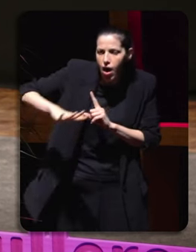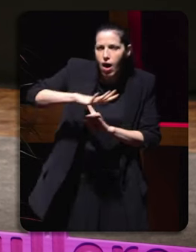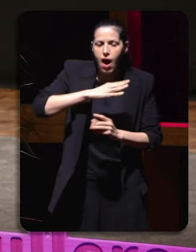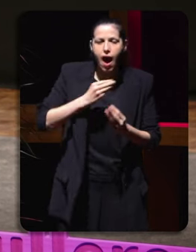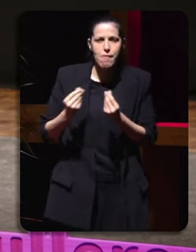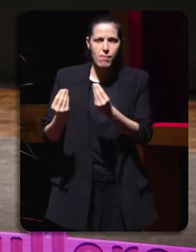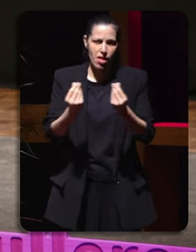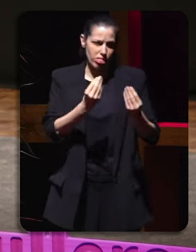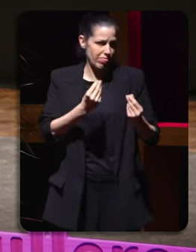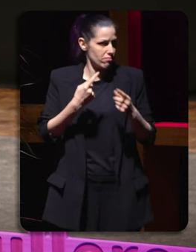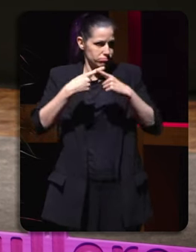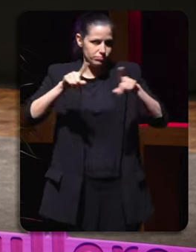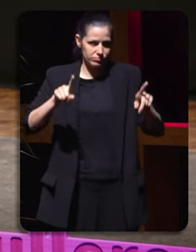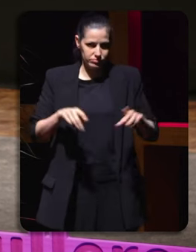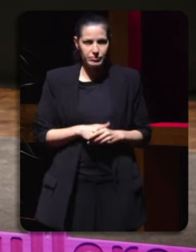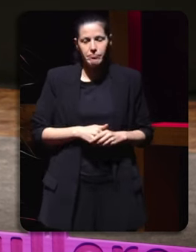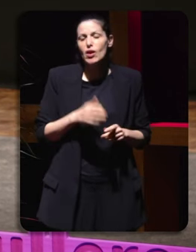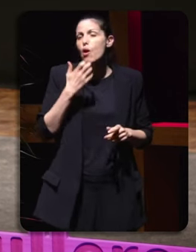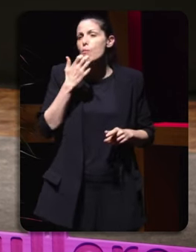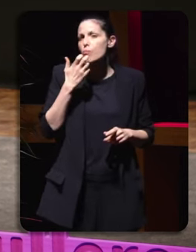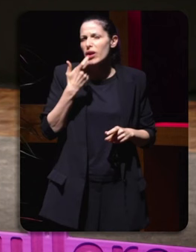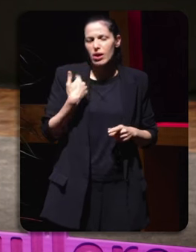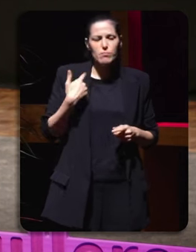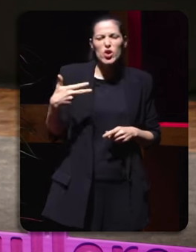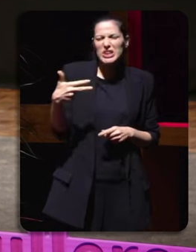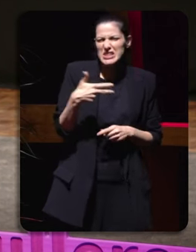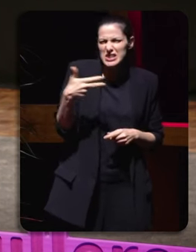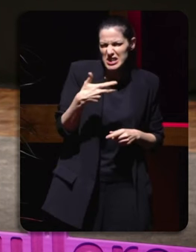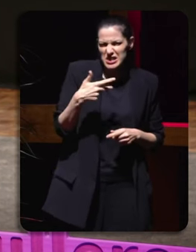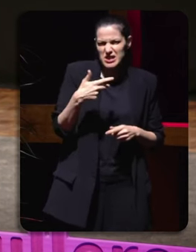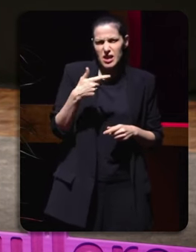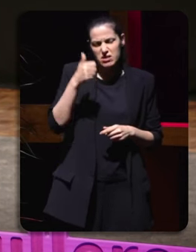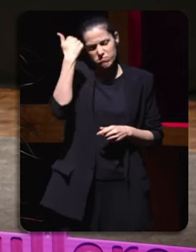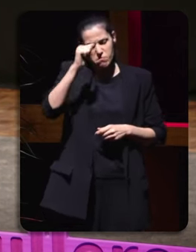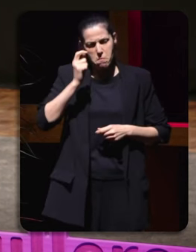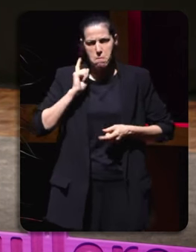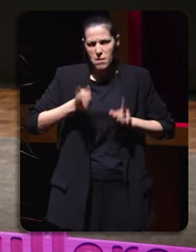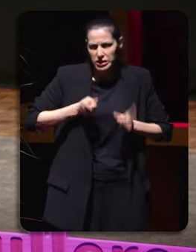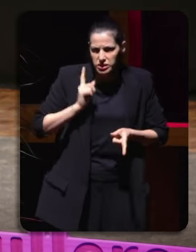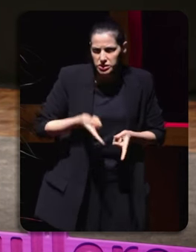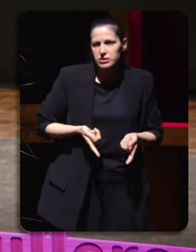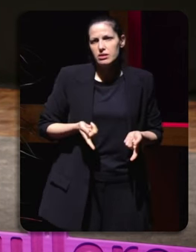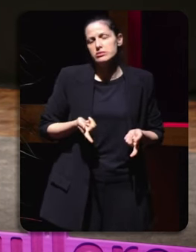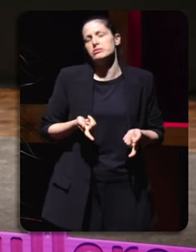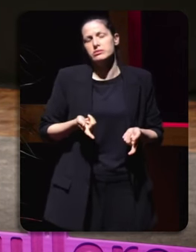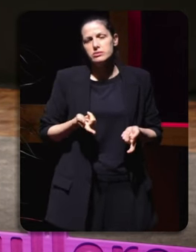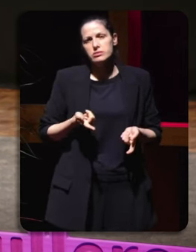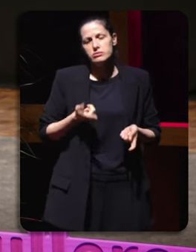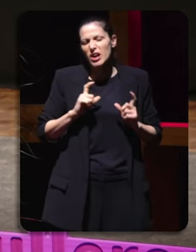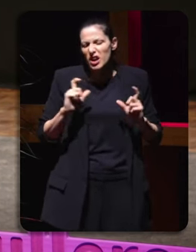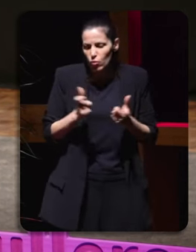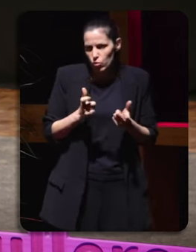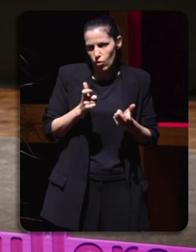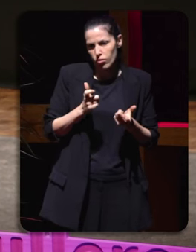Eu teño escoitado moitos chistes machistas nas reunións cousa que se estás rodeada de